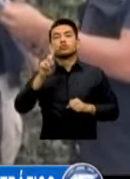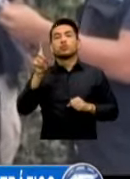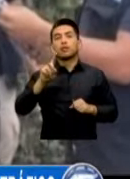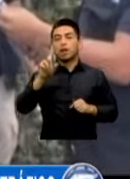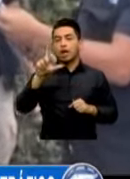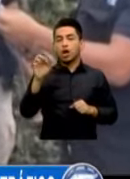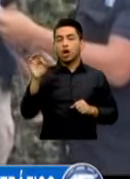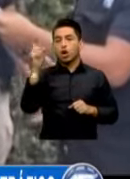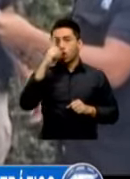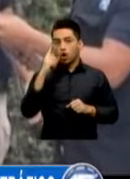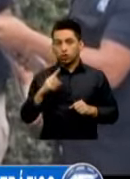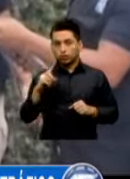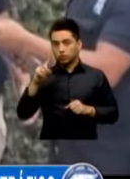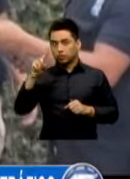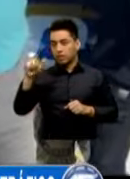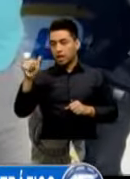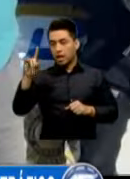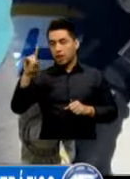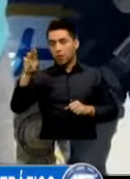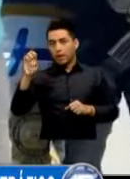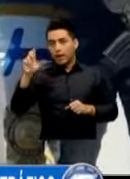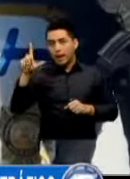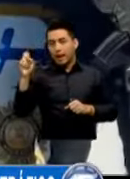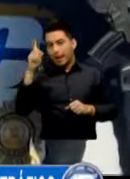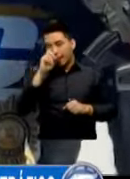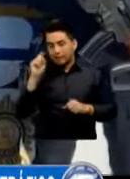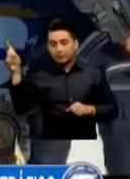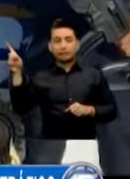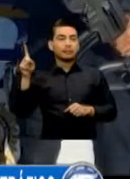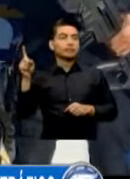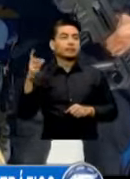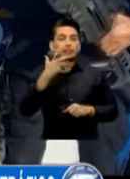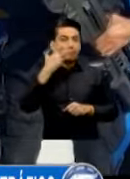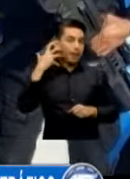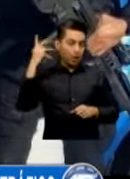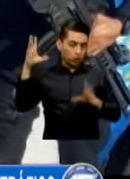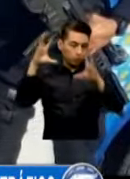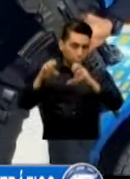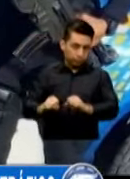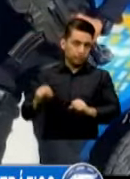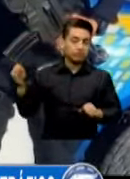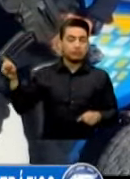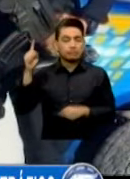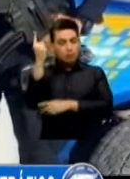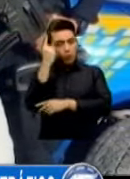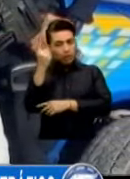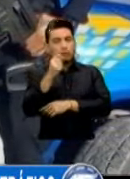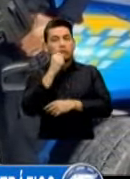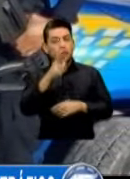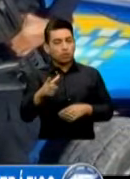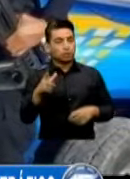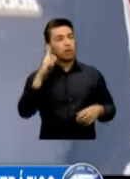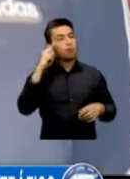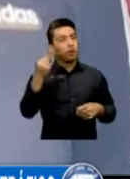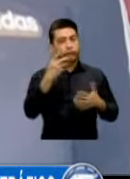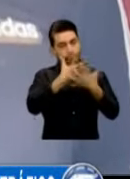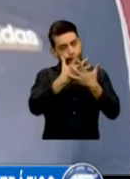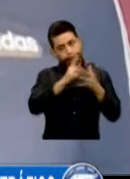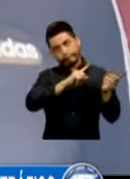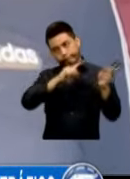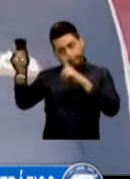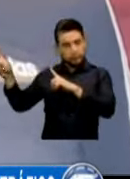O Co. San Marcos La institución Policial Recalca La importancia De la denuncia Para poner Tras las rejas A los delincuentes